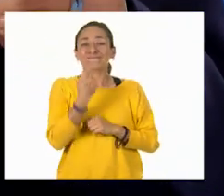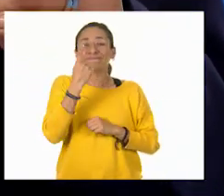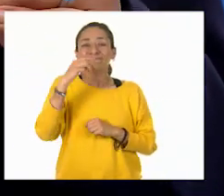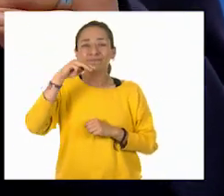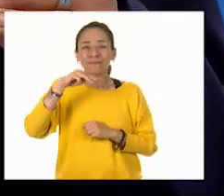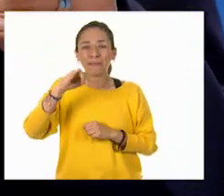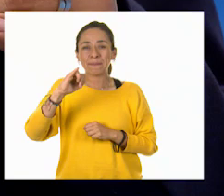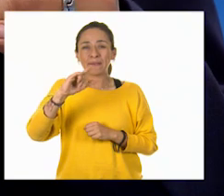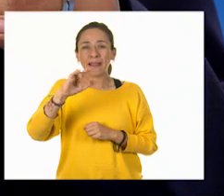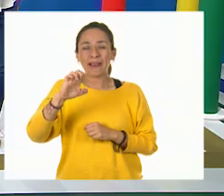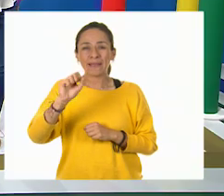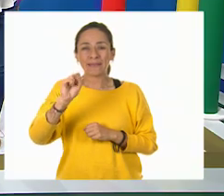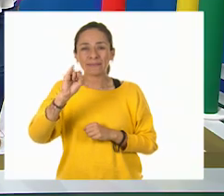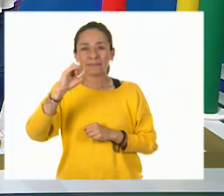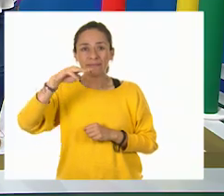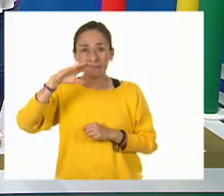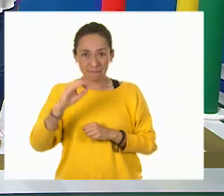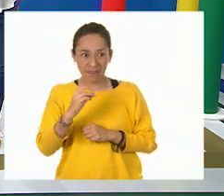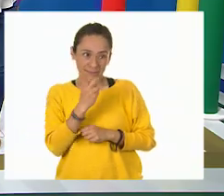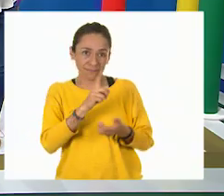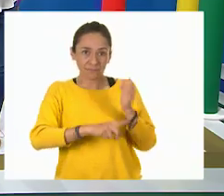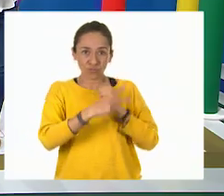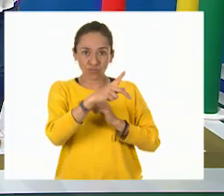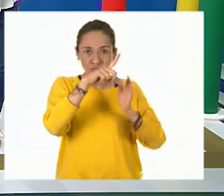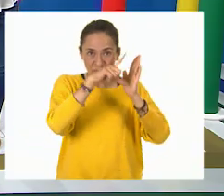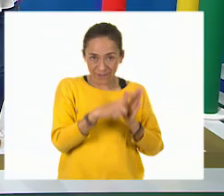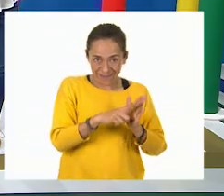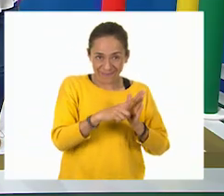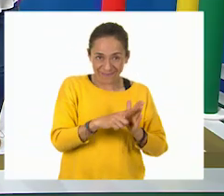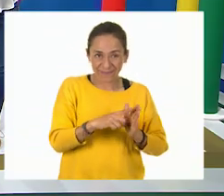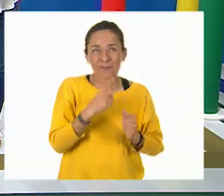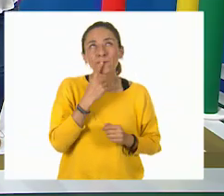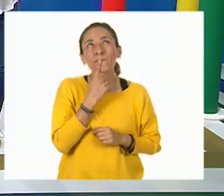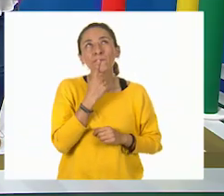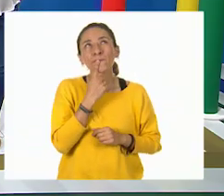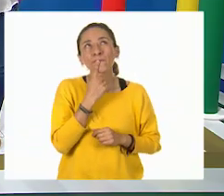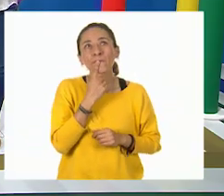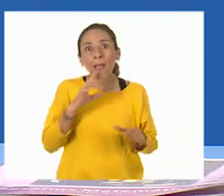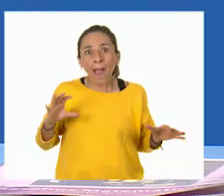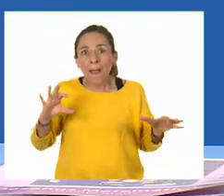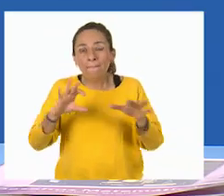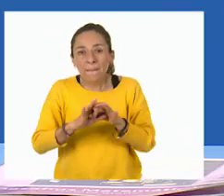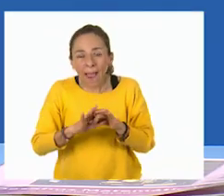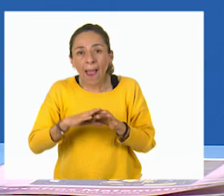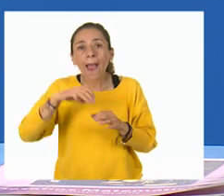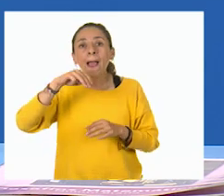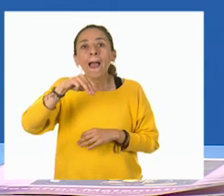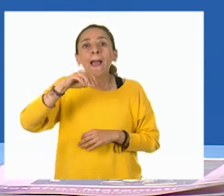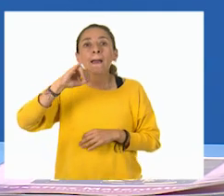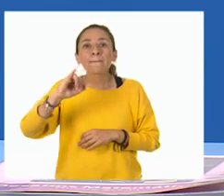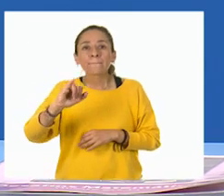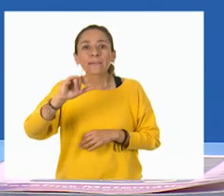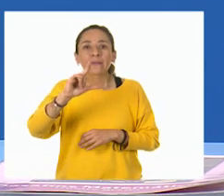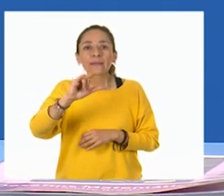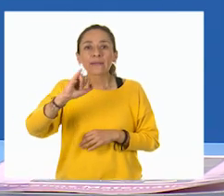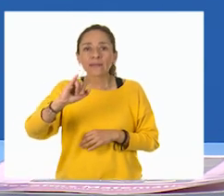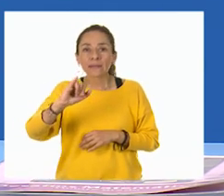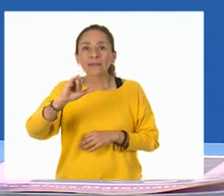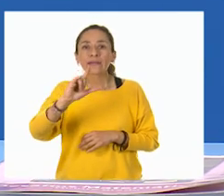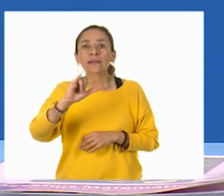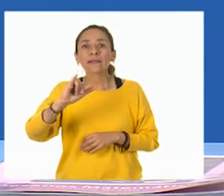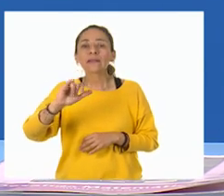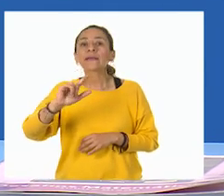un litro. Y va con el mililitro. Sí, mililitro, porque la palabra mili